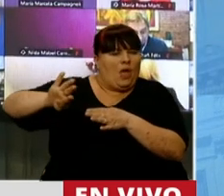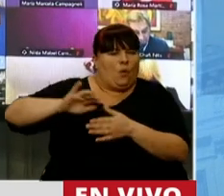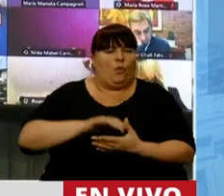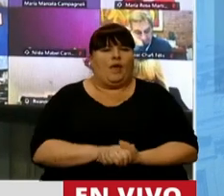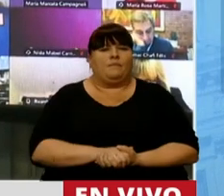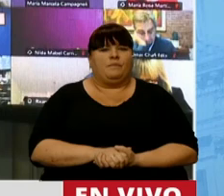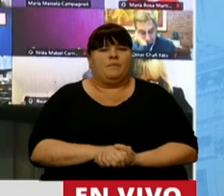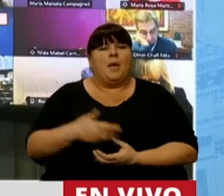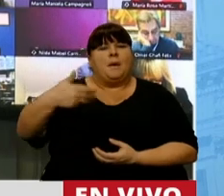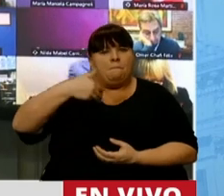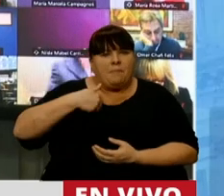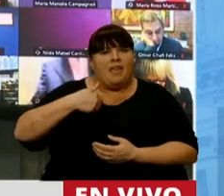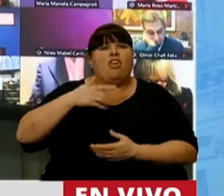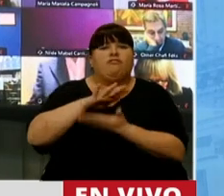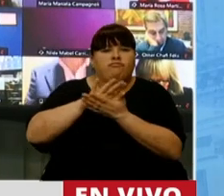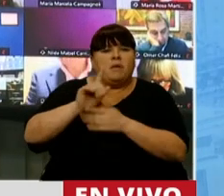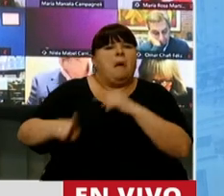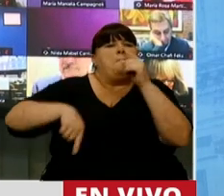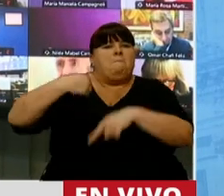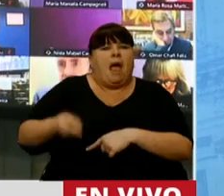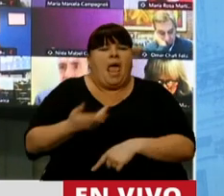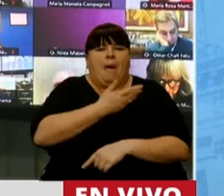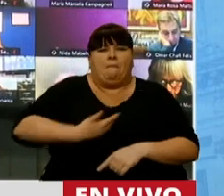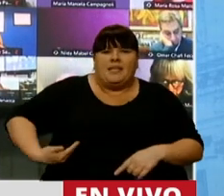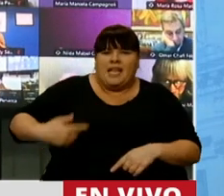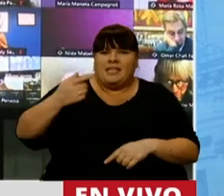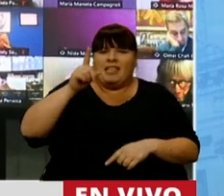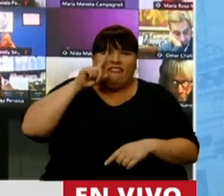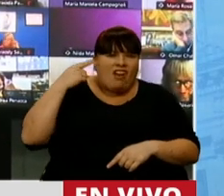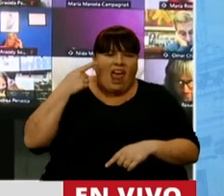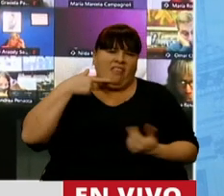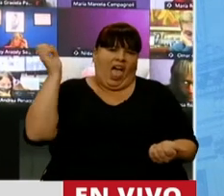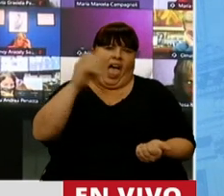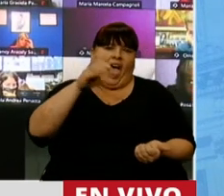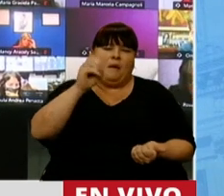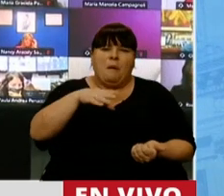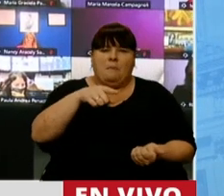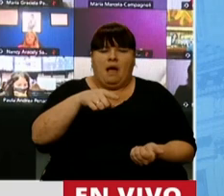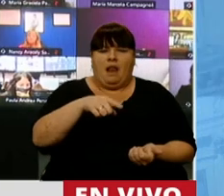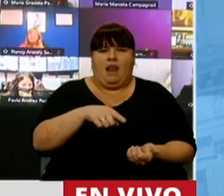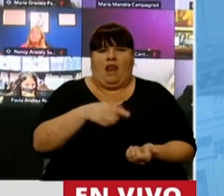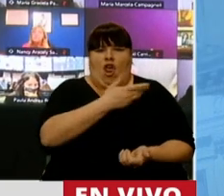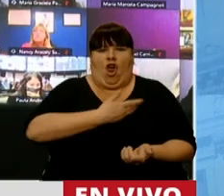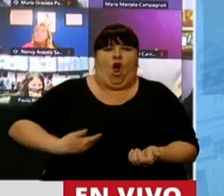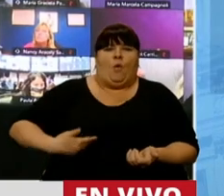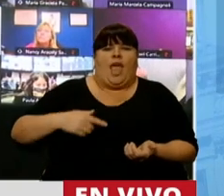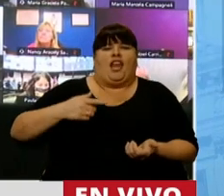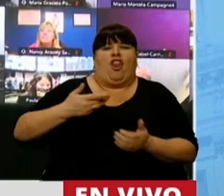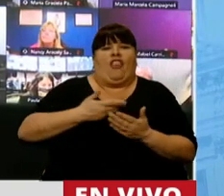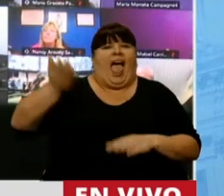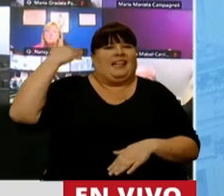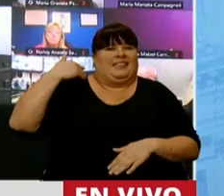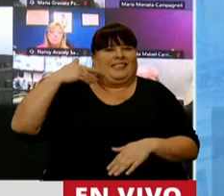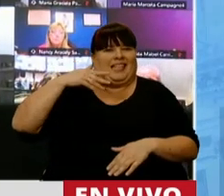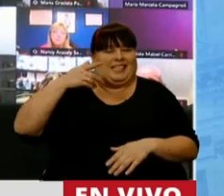cuando nos pidieron y al otro día el Presidente de la Nación salió a criticar al gobierno de la provincia anterior